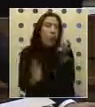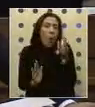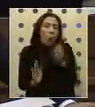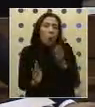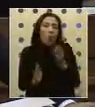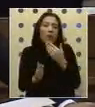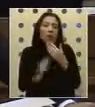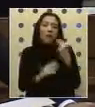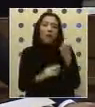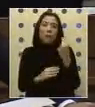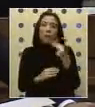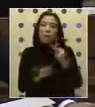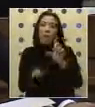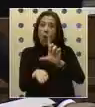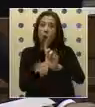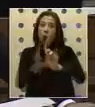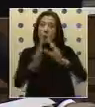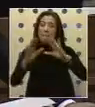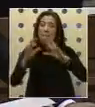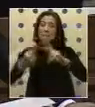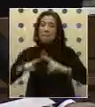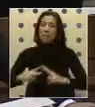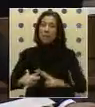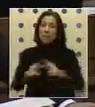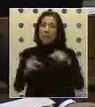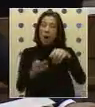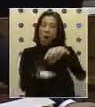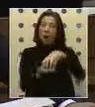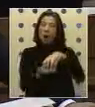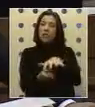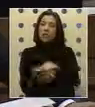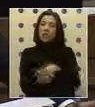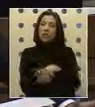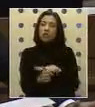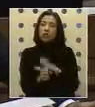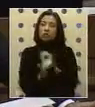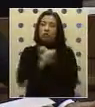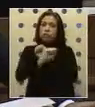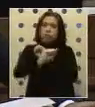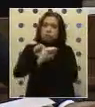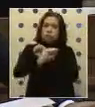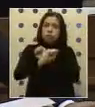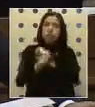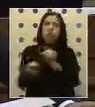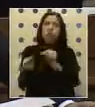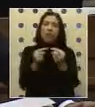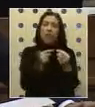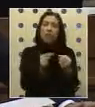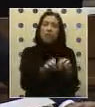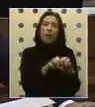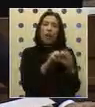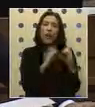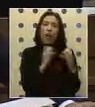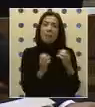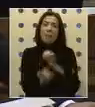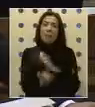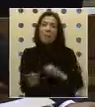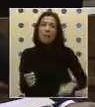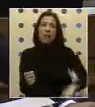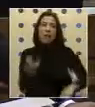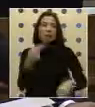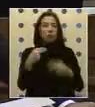también el propio inmueble. Esta es una situación que fue resistida, que fue discutida por la Cámara de Diputados, la cual hicimos